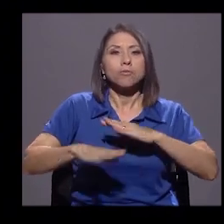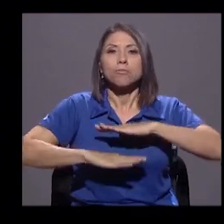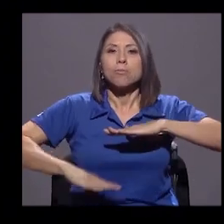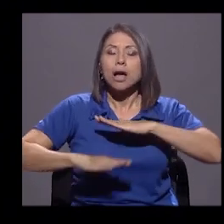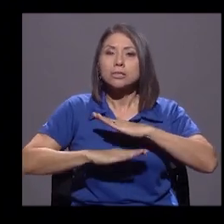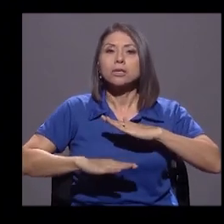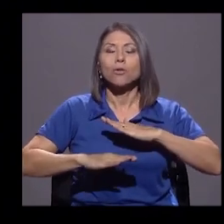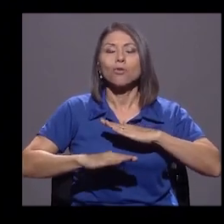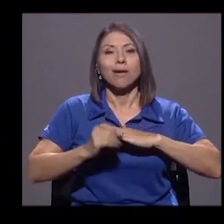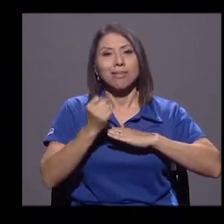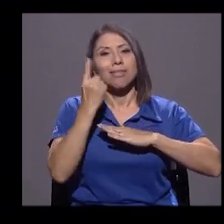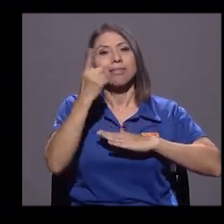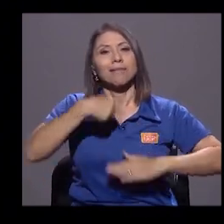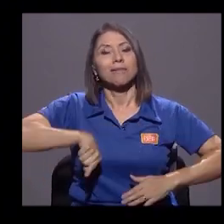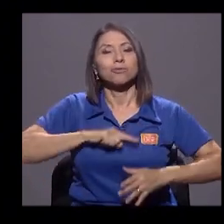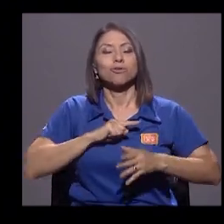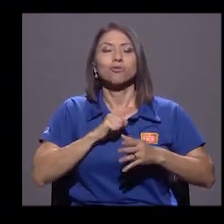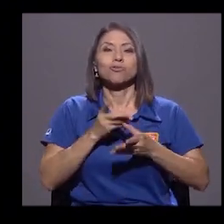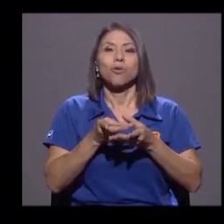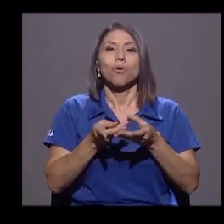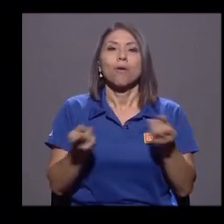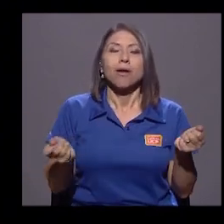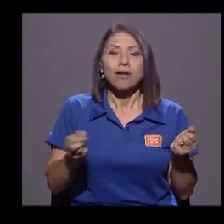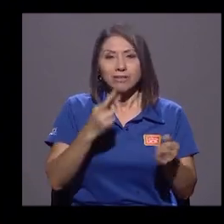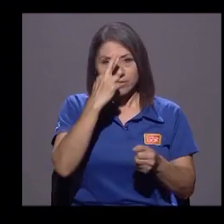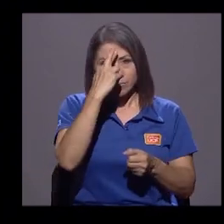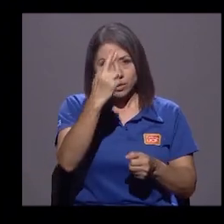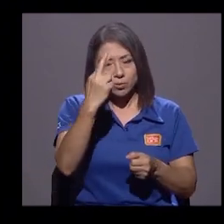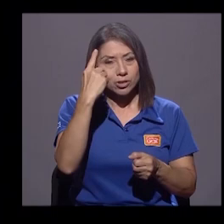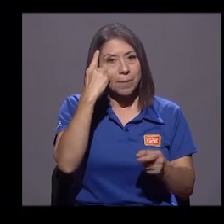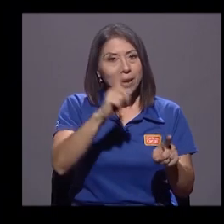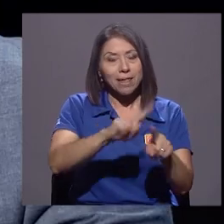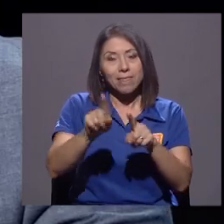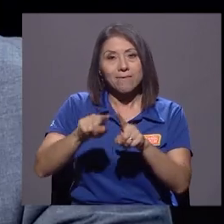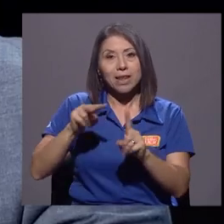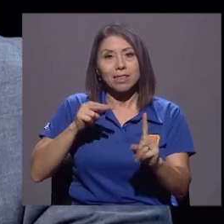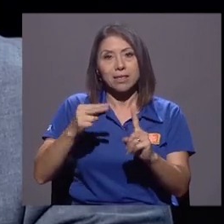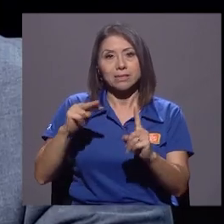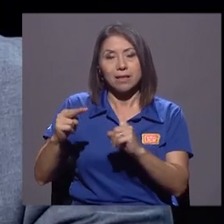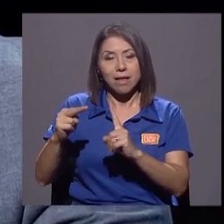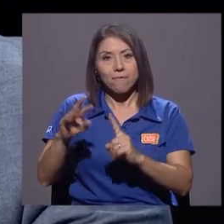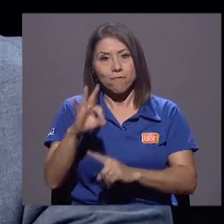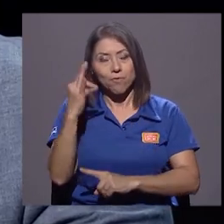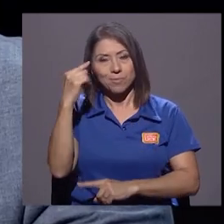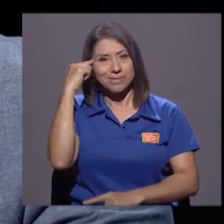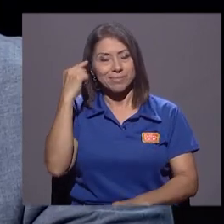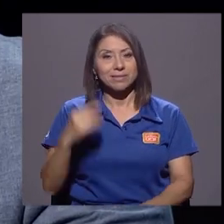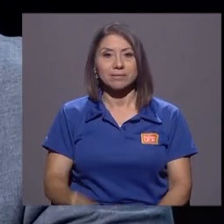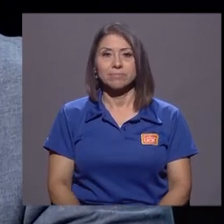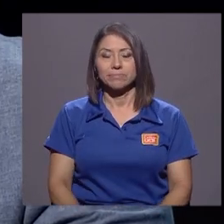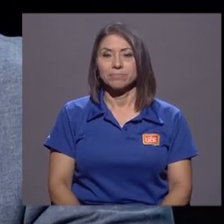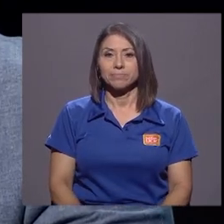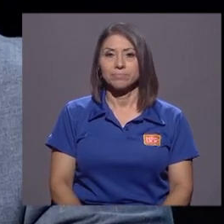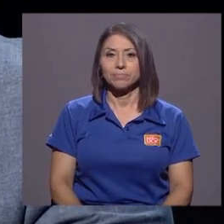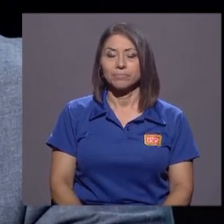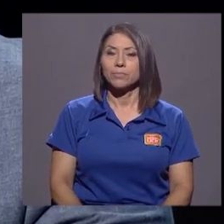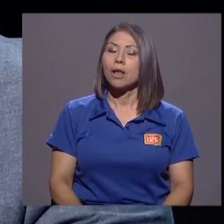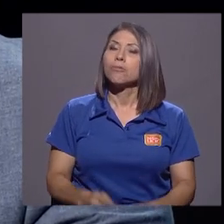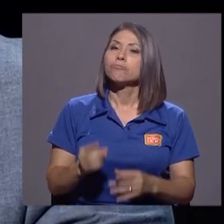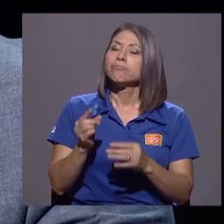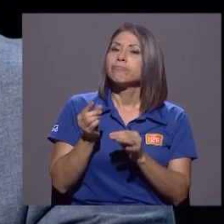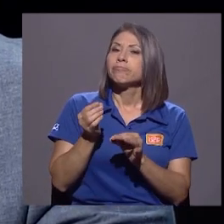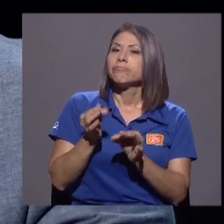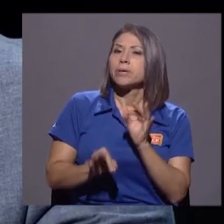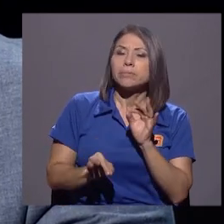que lo resolvimos de una manera respetuosa para las diferentes formas de pensar. Un minuto, ¿cómo